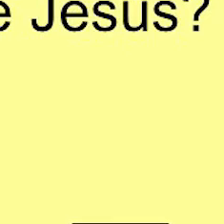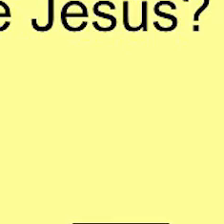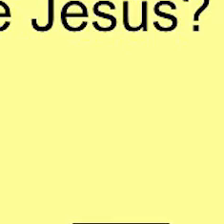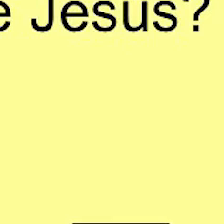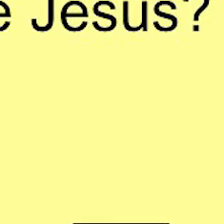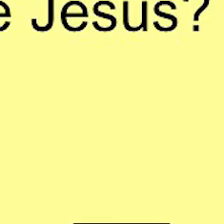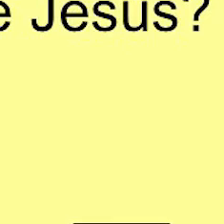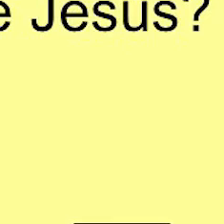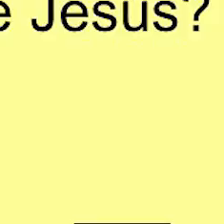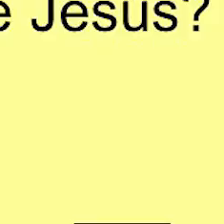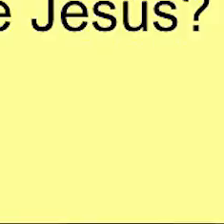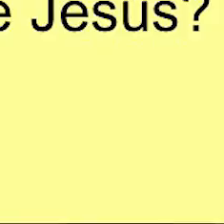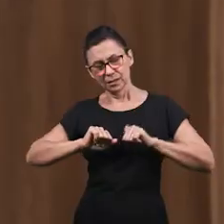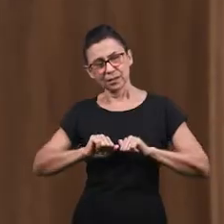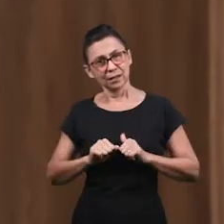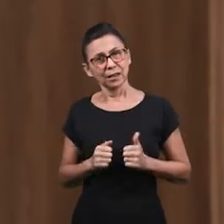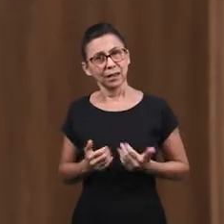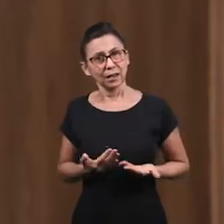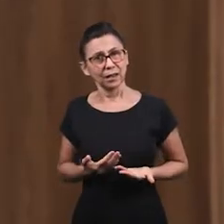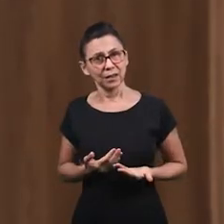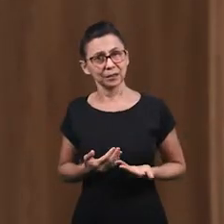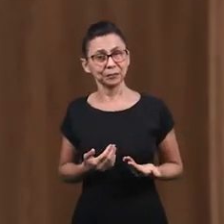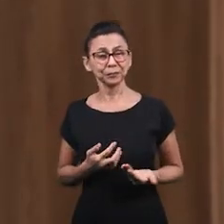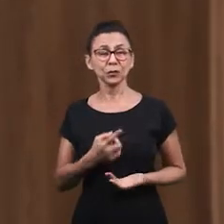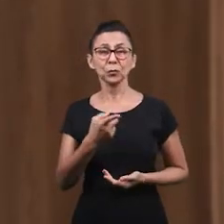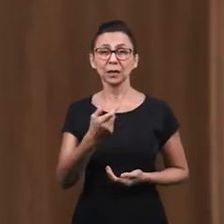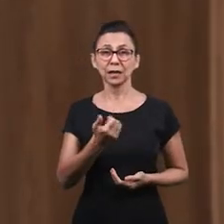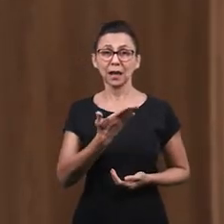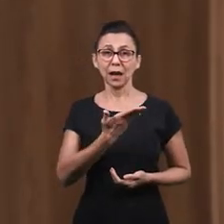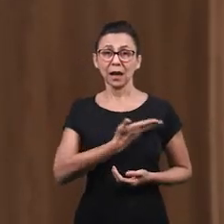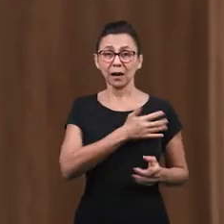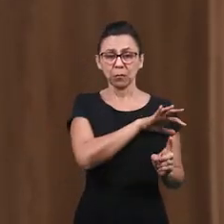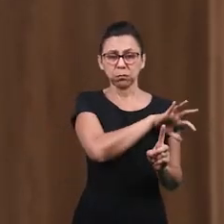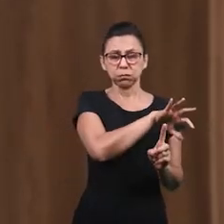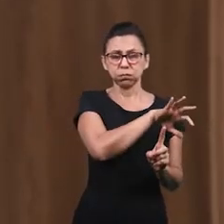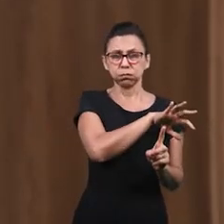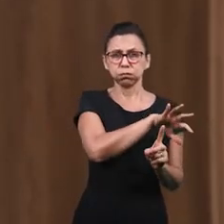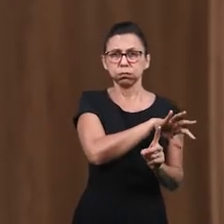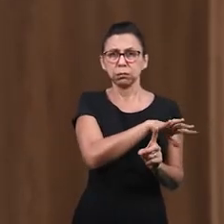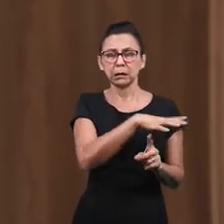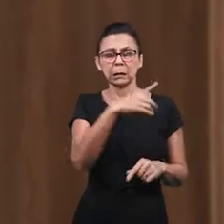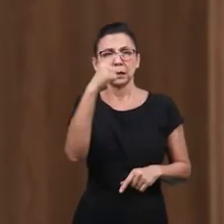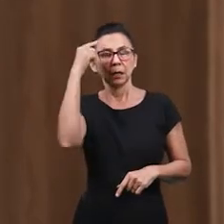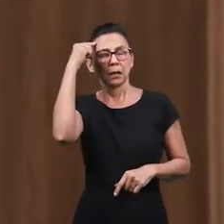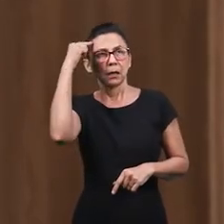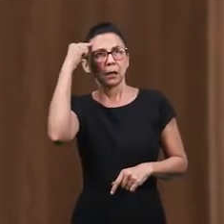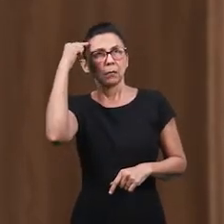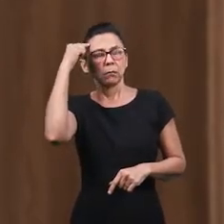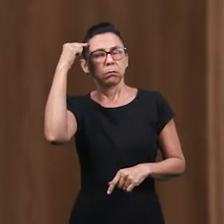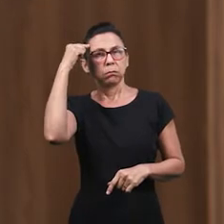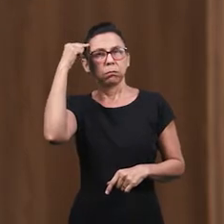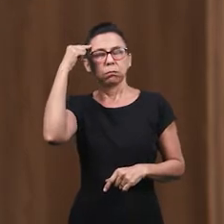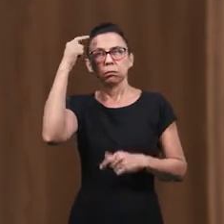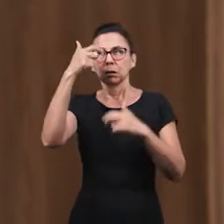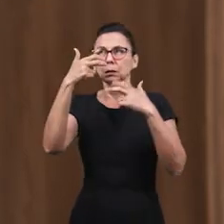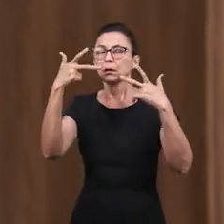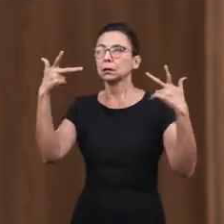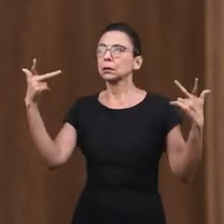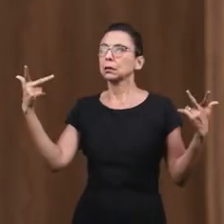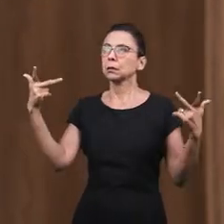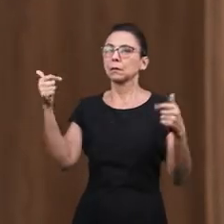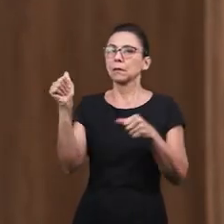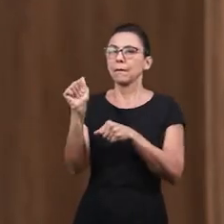eso Responda Responde en tu corazón Ahora Tú y el Señor Son tal vez Las